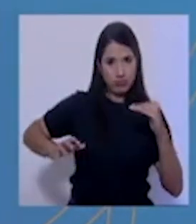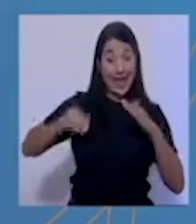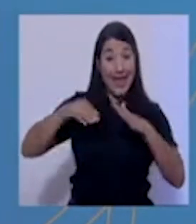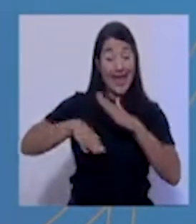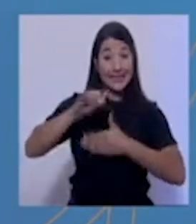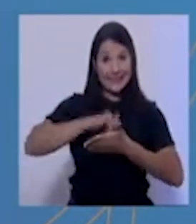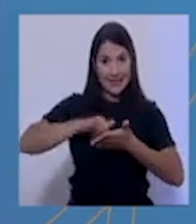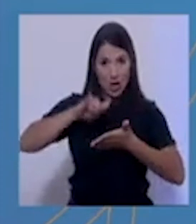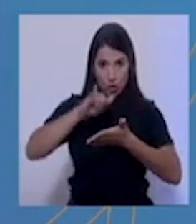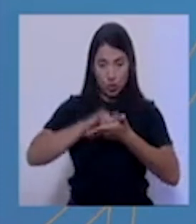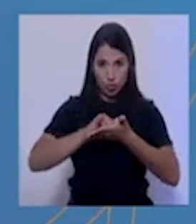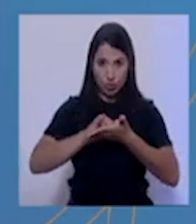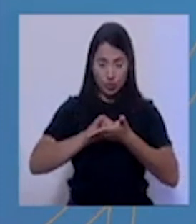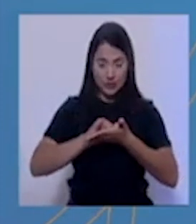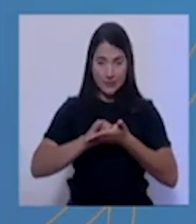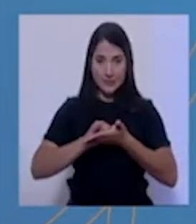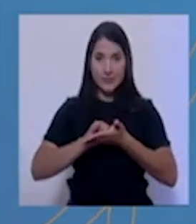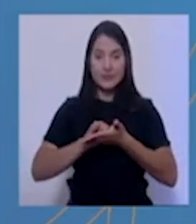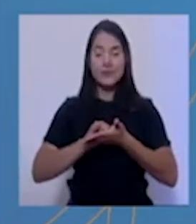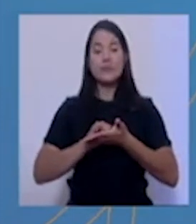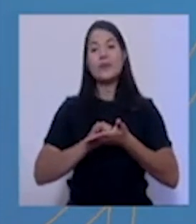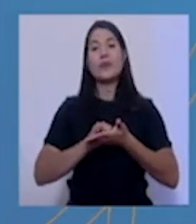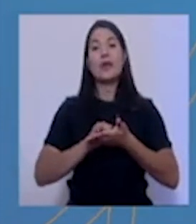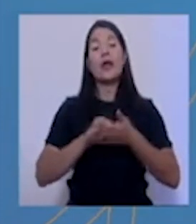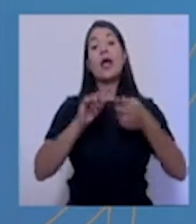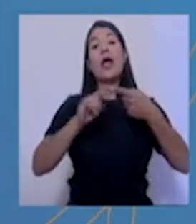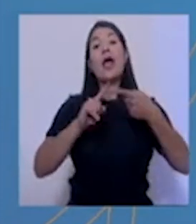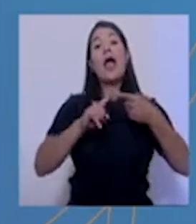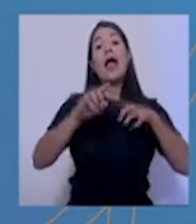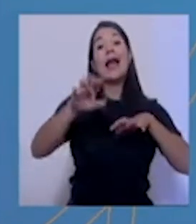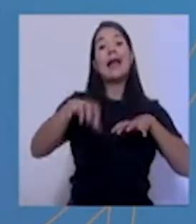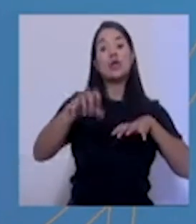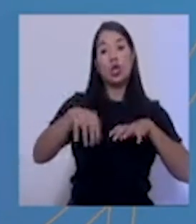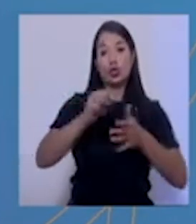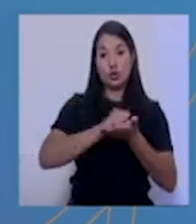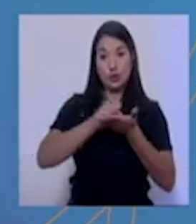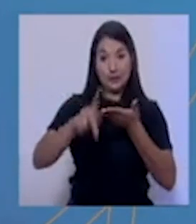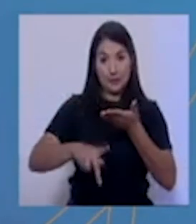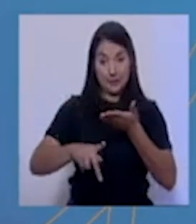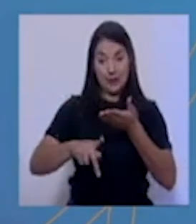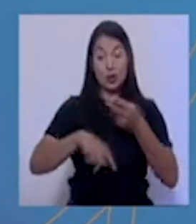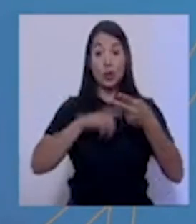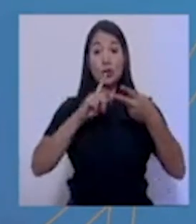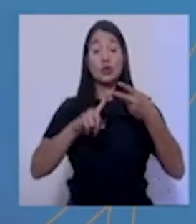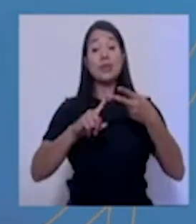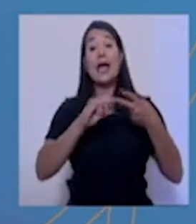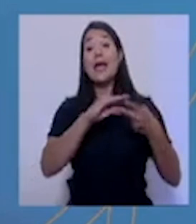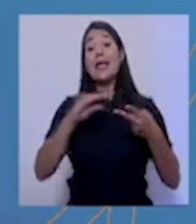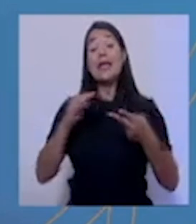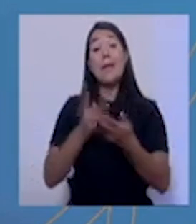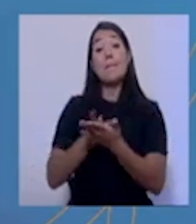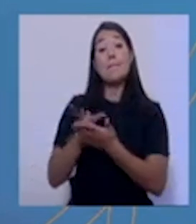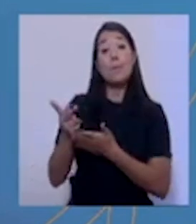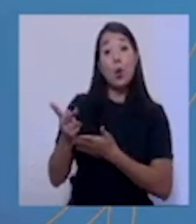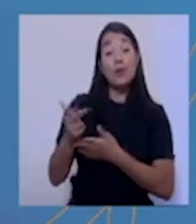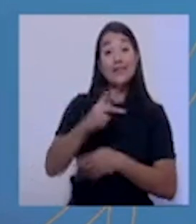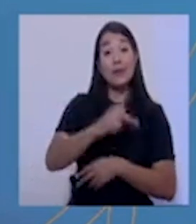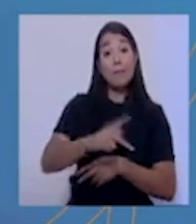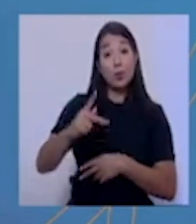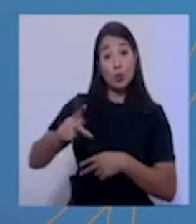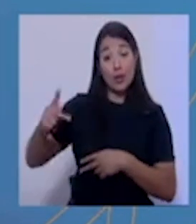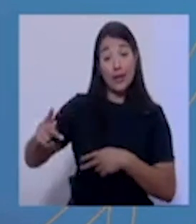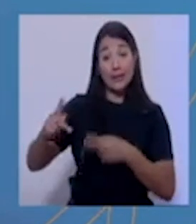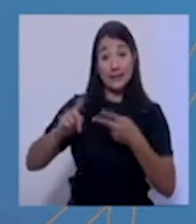baja de alerta naranja a alerta amarilla, el cantón de Montes de Oca, y en la provincia de Punta Arenas,